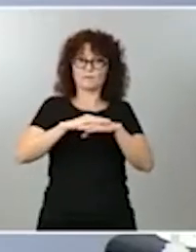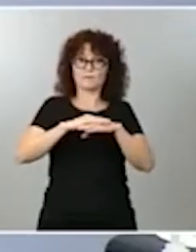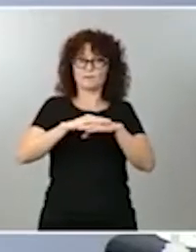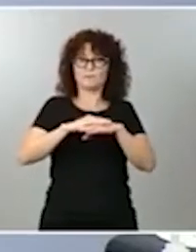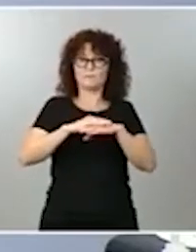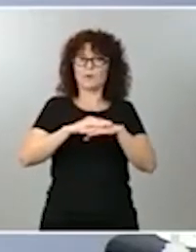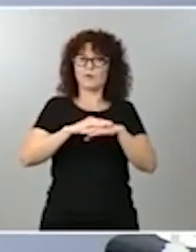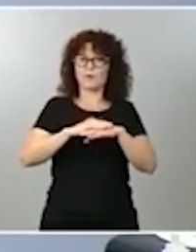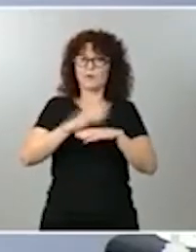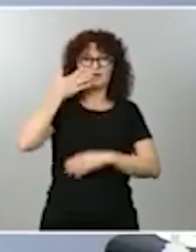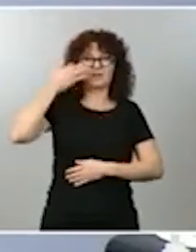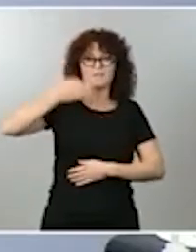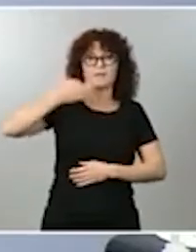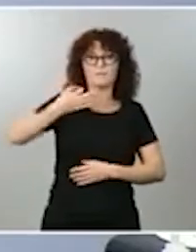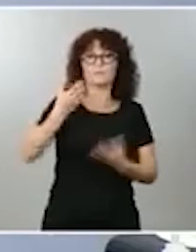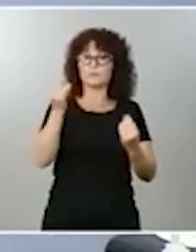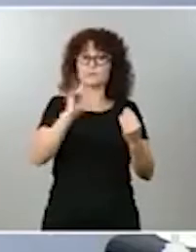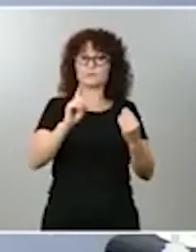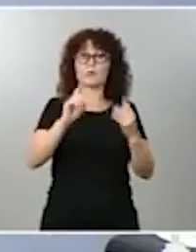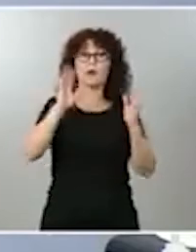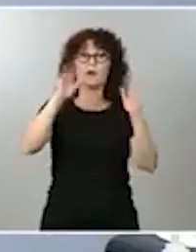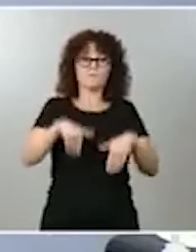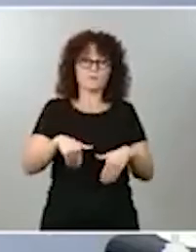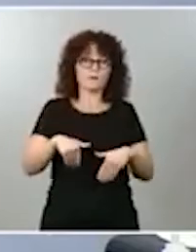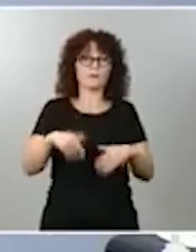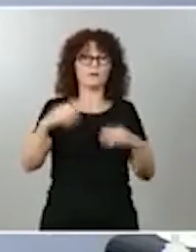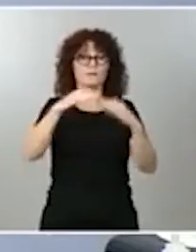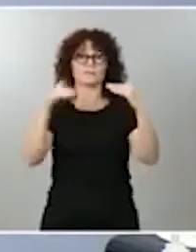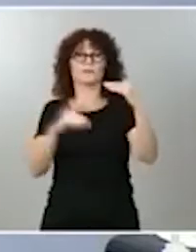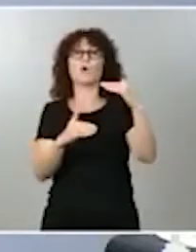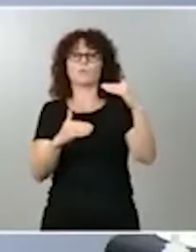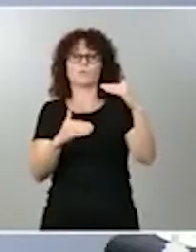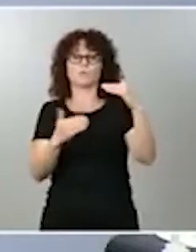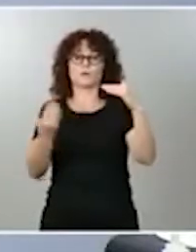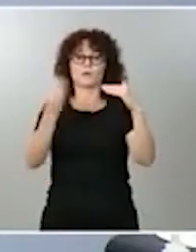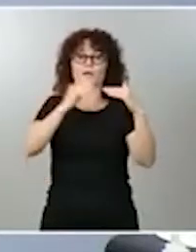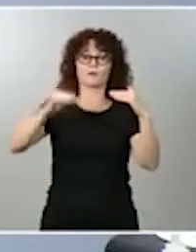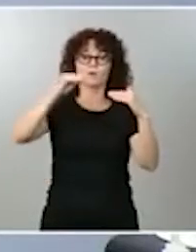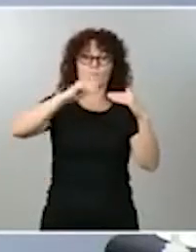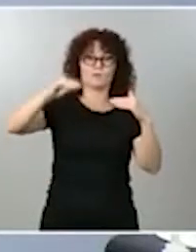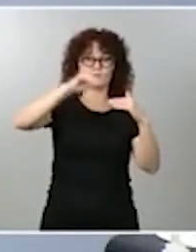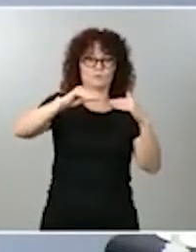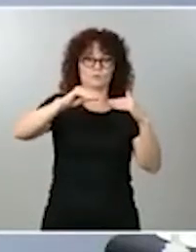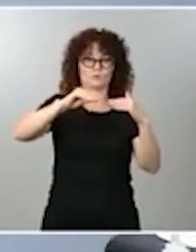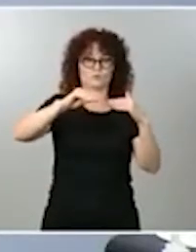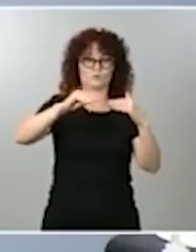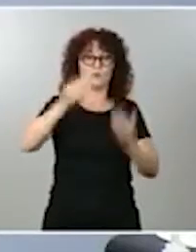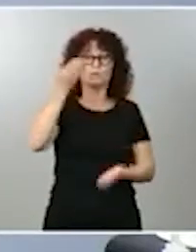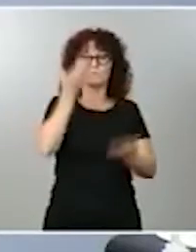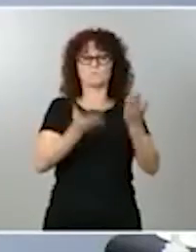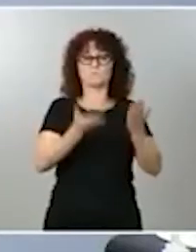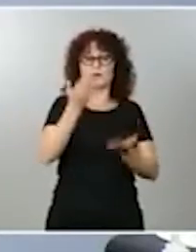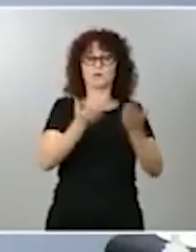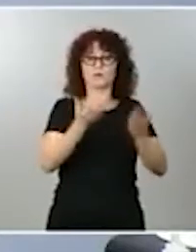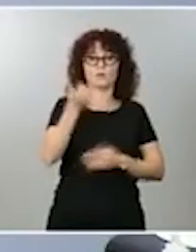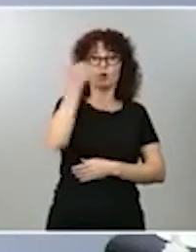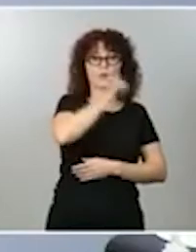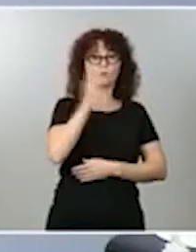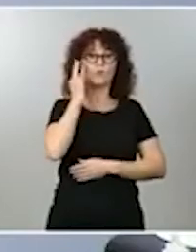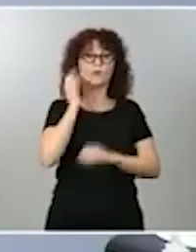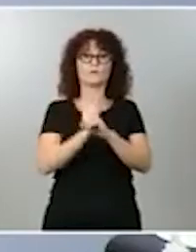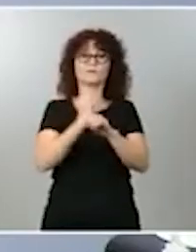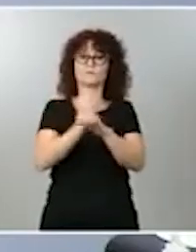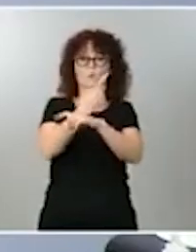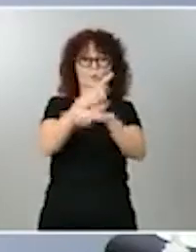los complementos retributivos, valorando desigualmente el trabajo de hombres y mujeres y, sobre todo, una cuestión que ponía de relieve